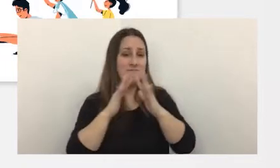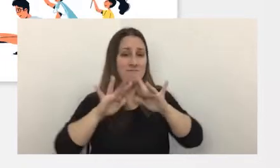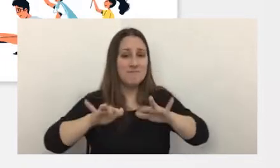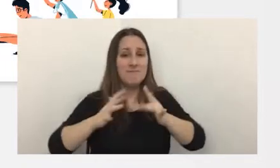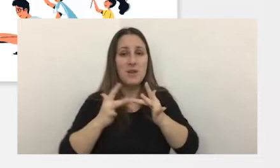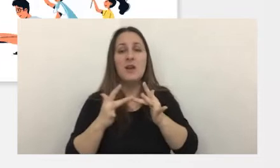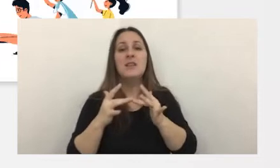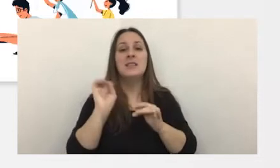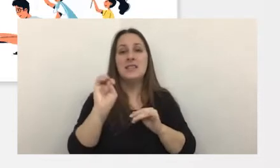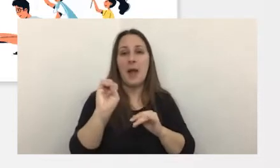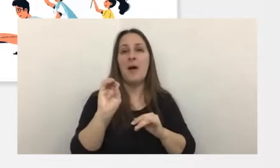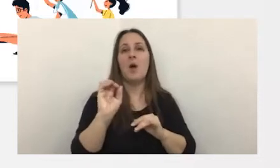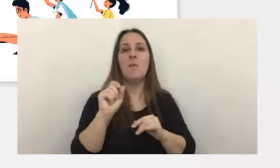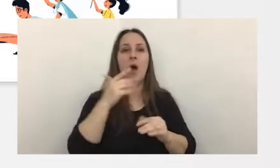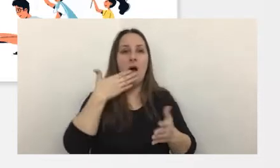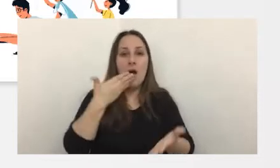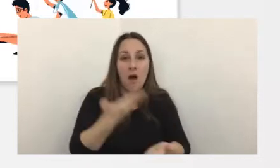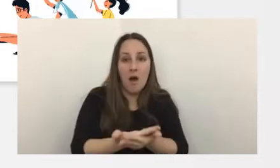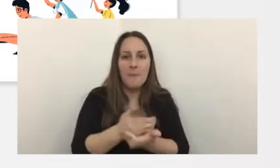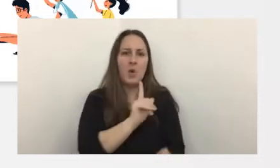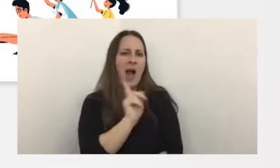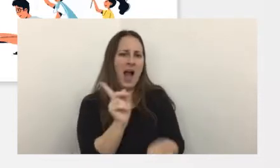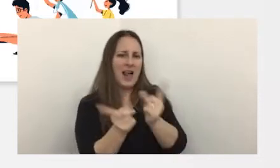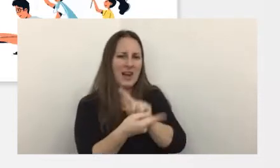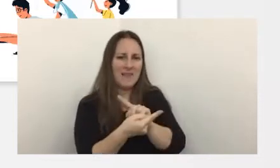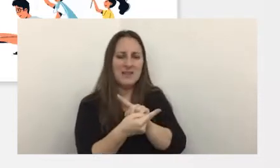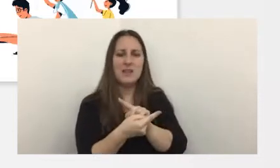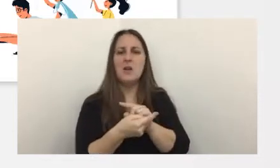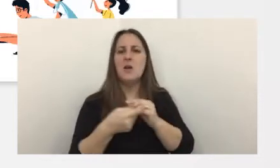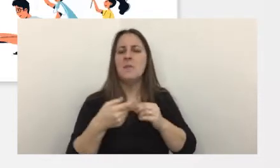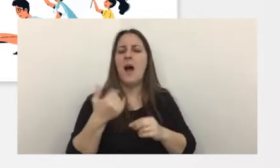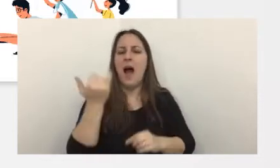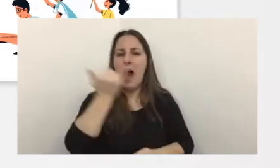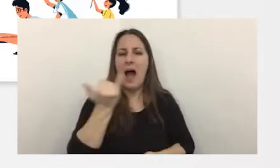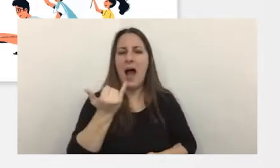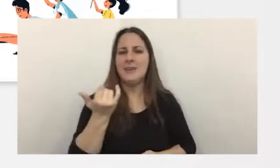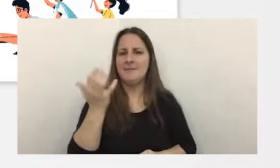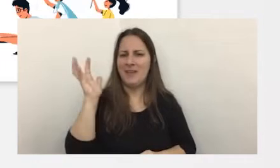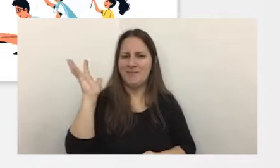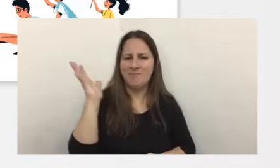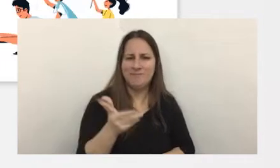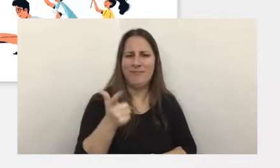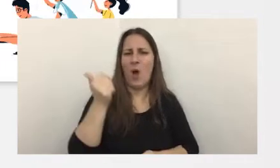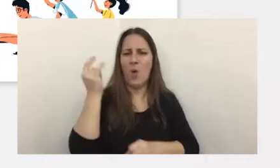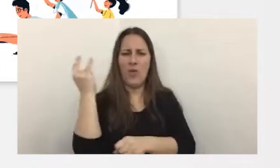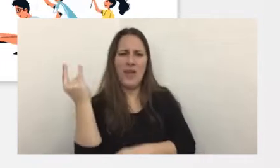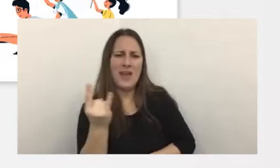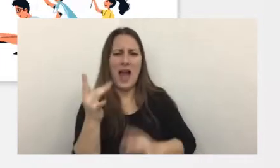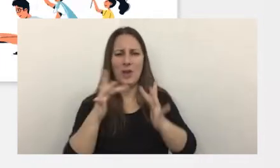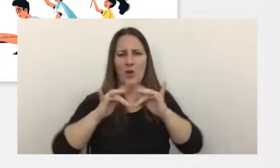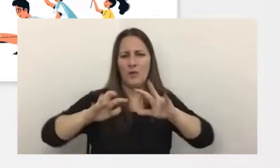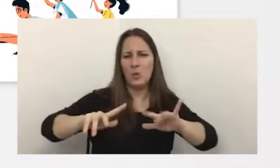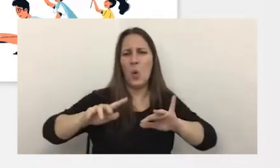que nosotros llamamos alucinación invertida una enorme cantidad de engaños fraudes virtuales